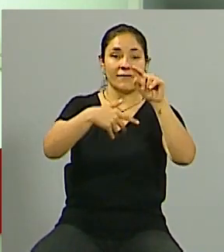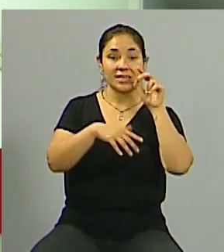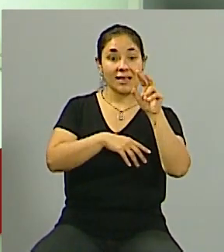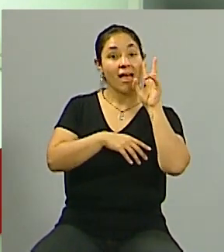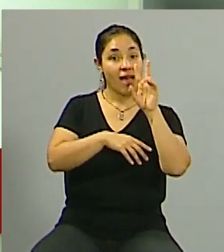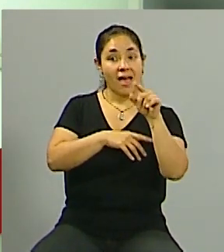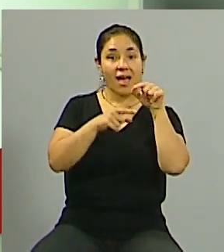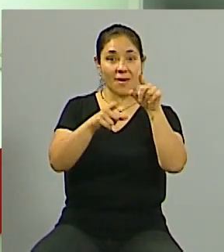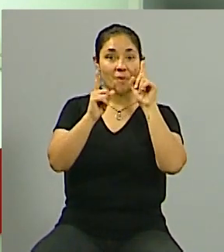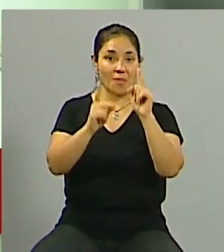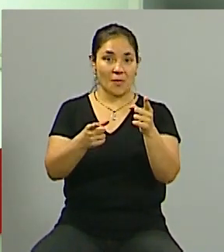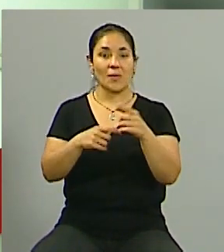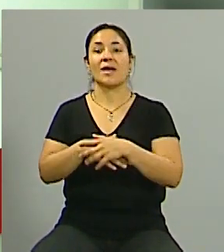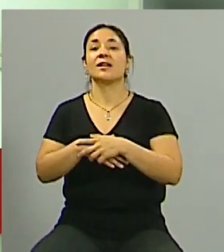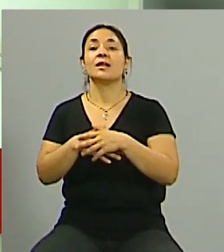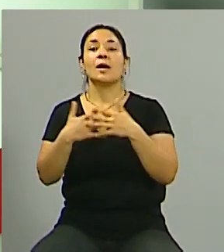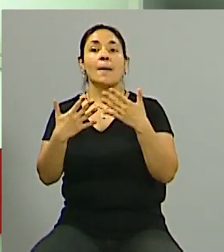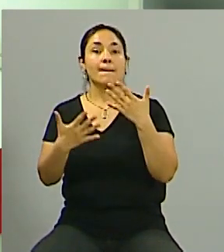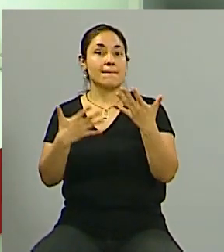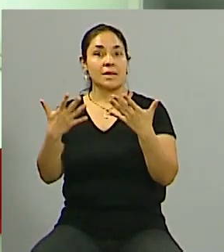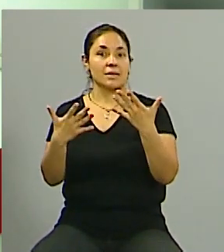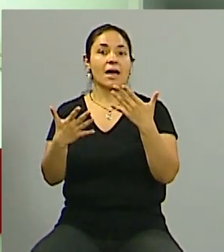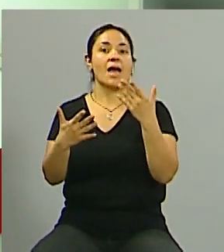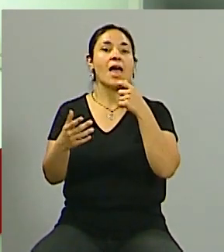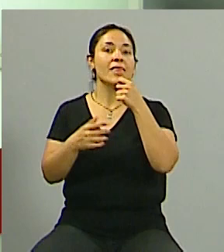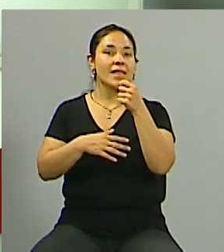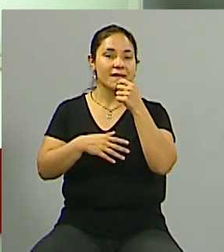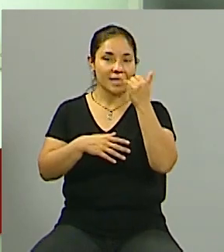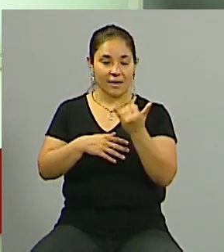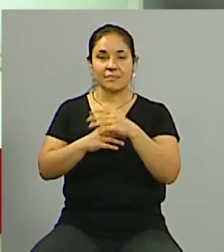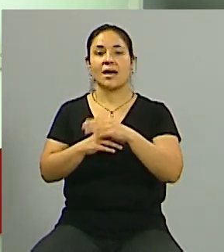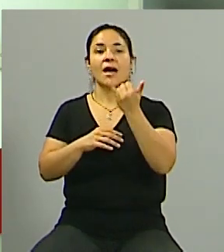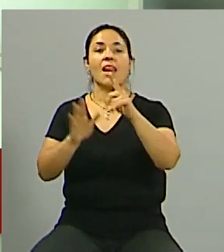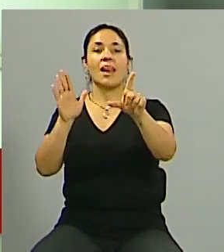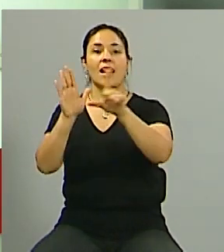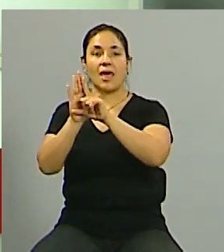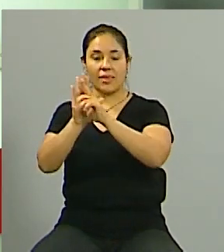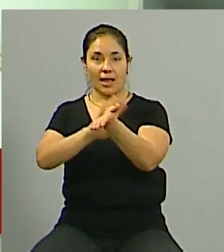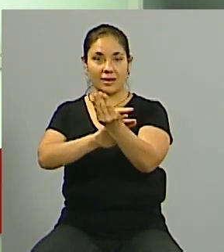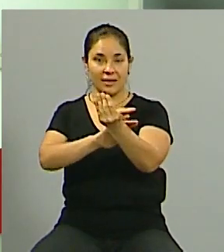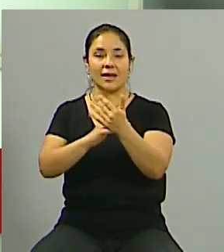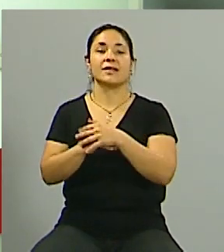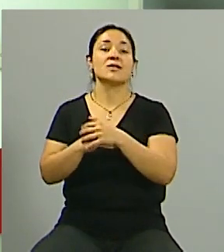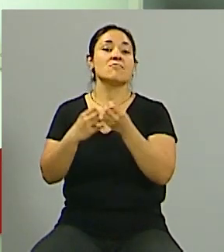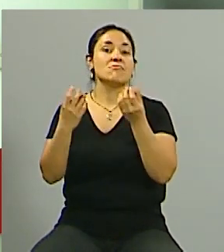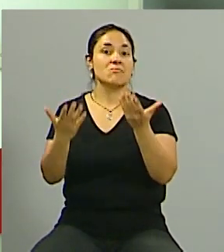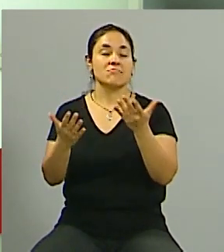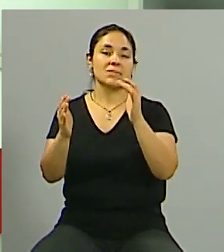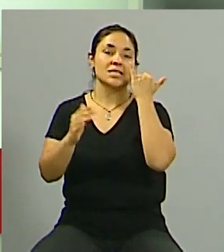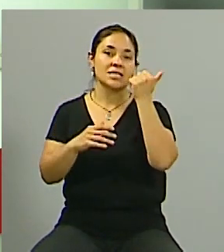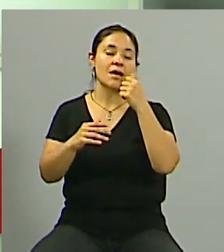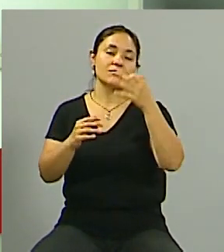encontrar con el programa y también con las distintas entrevistas. Vamos a hablar de ley de alquileres porque finalmente se promulgó